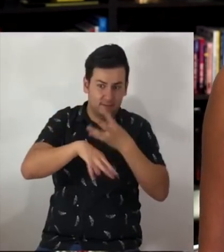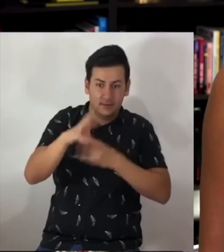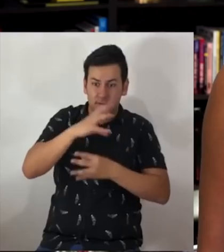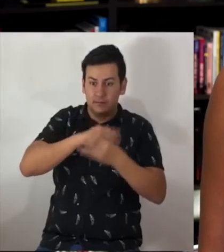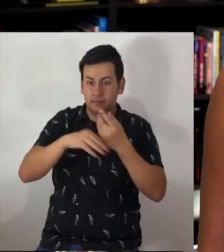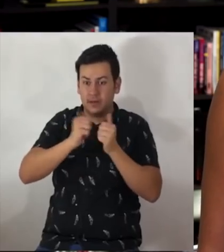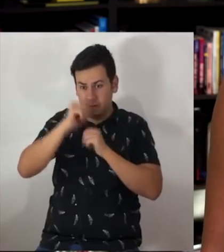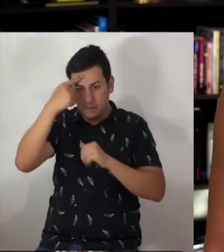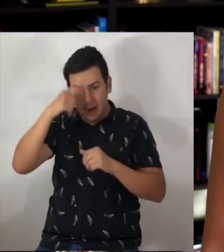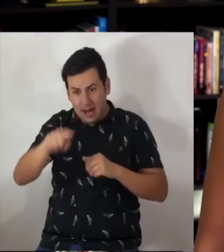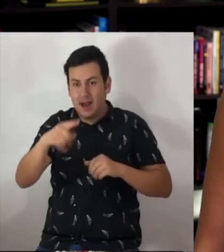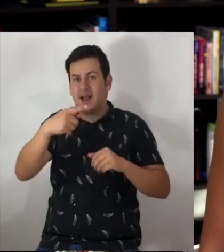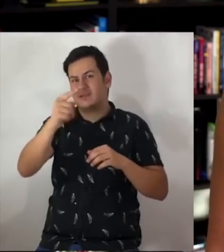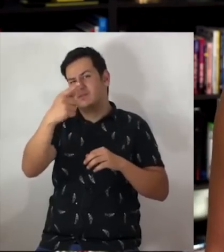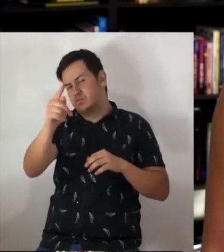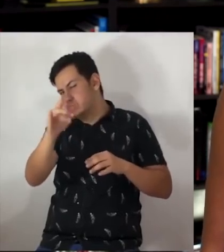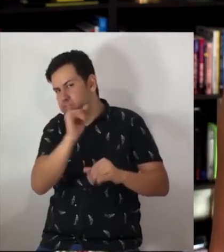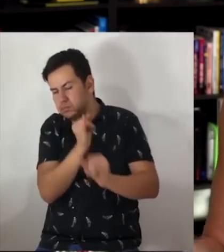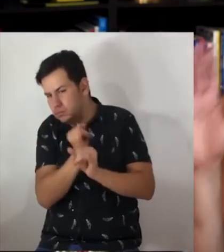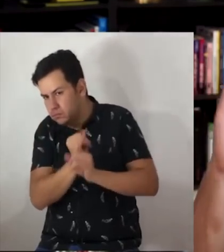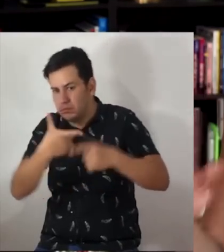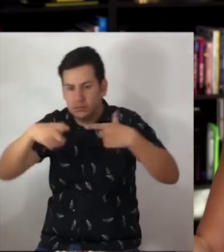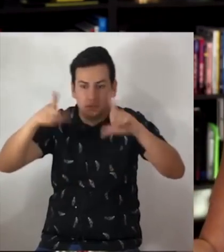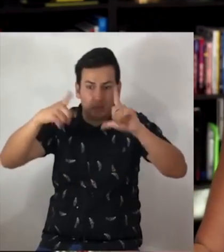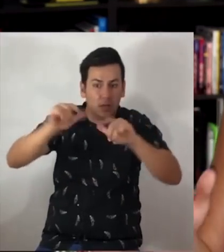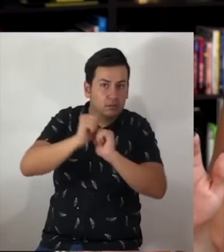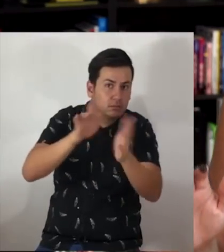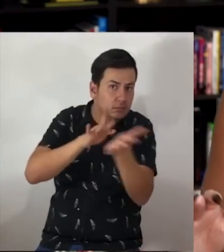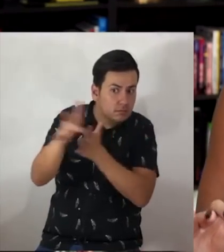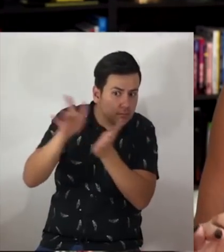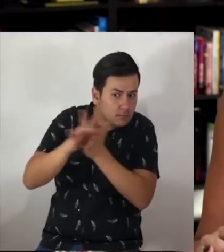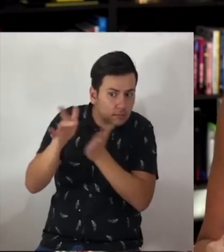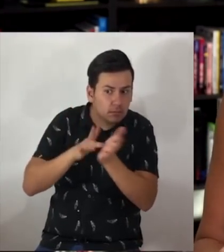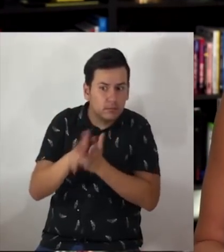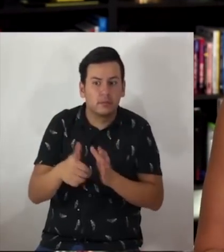peleo nativos, a la gente en línea o sus transmisiones o sus videos ya están hechos.